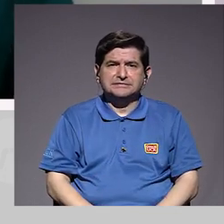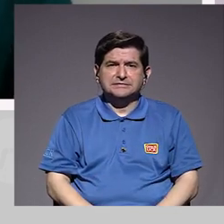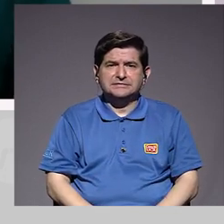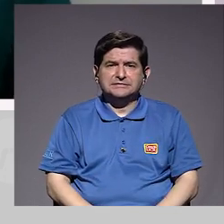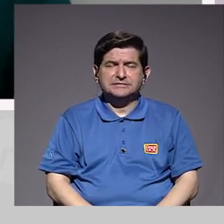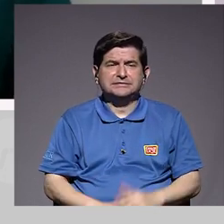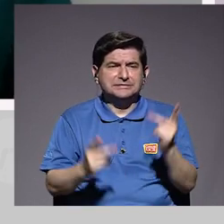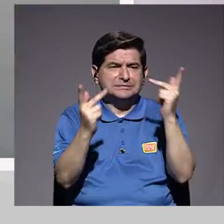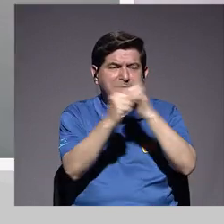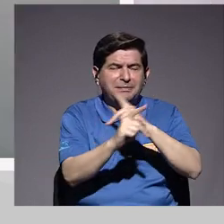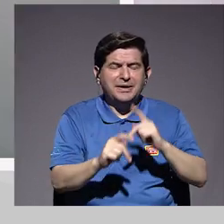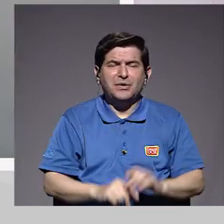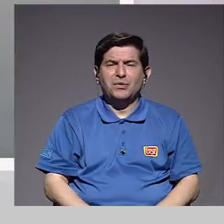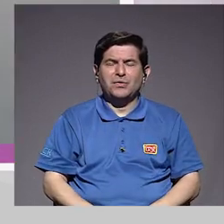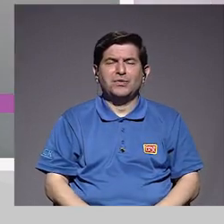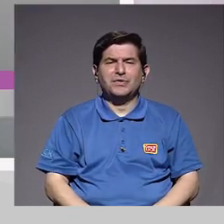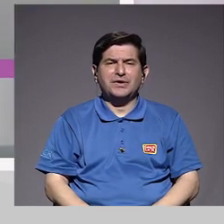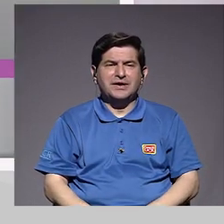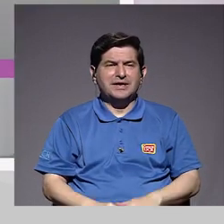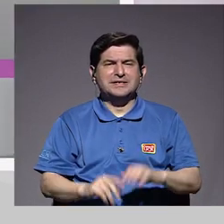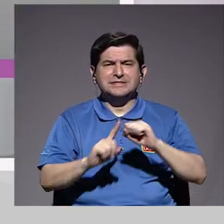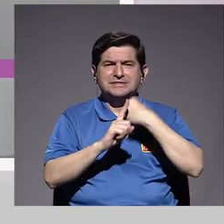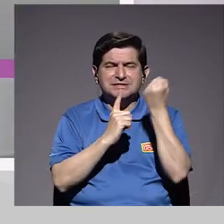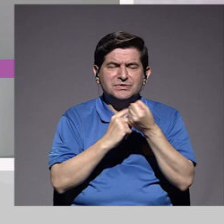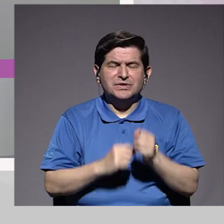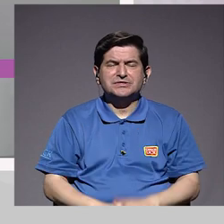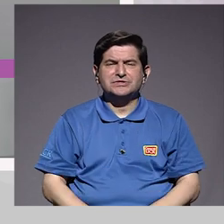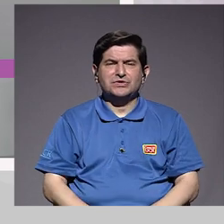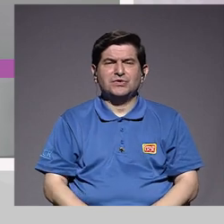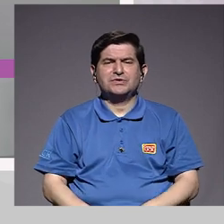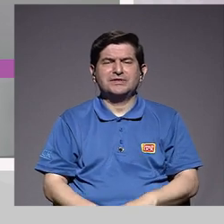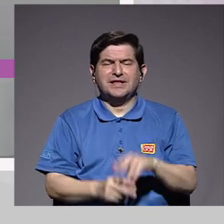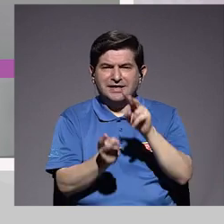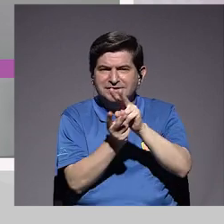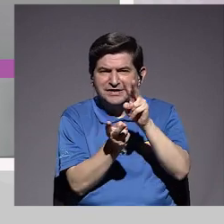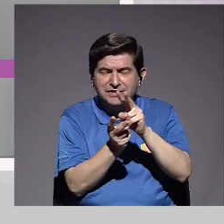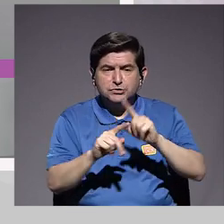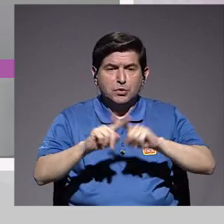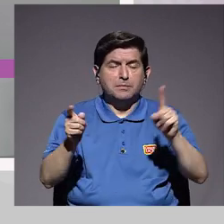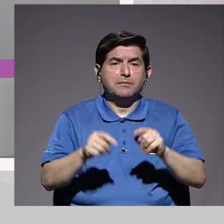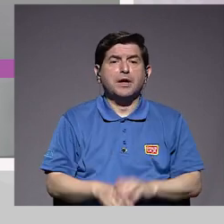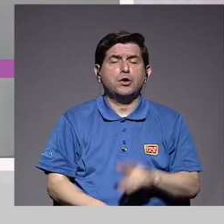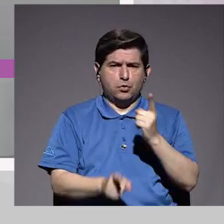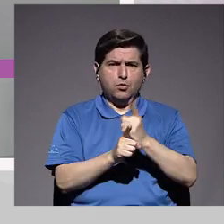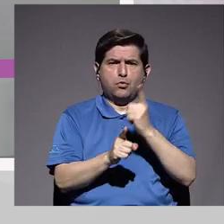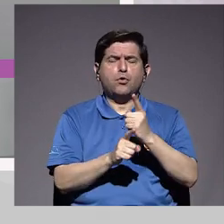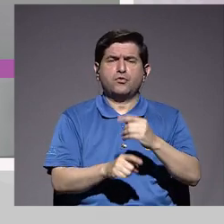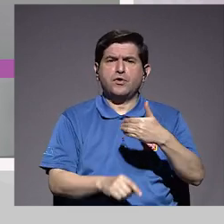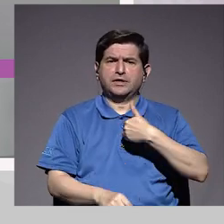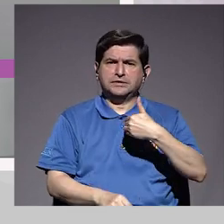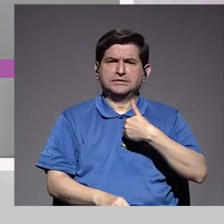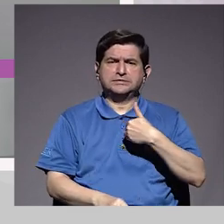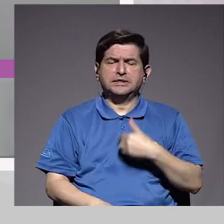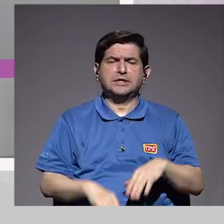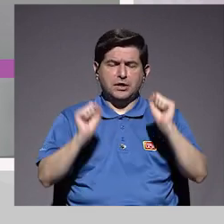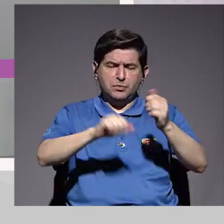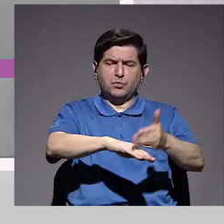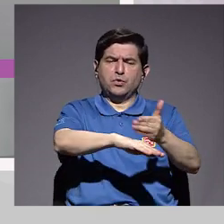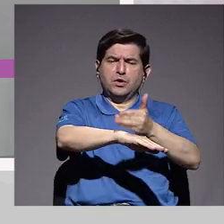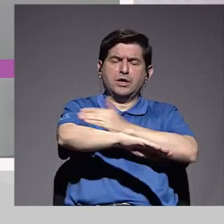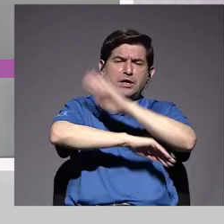empeoramiento de la relación sexual, pero también se ha visto que tener relaciones sexuales adecuadamente, pues va a mejorar